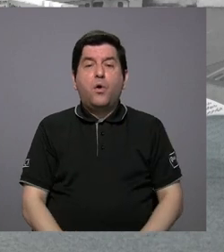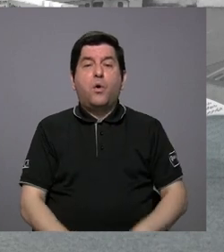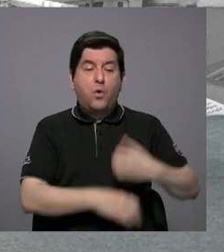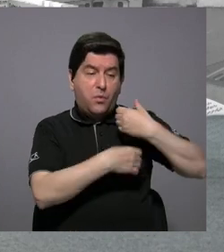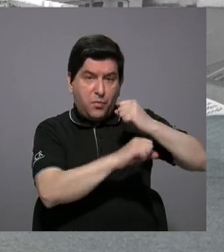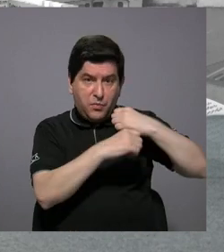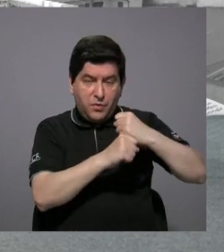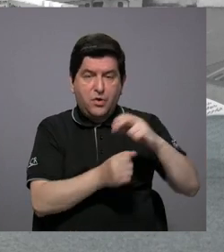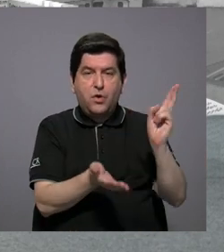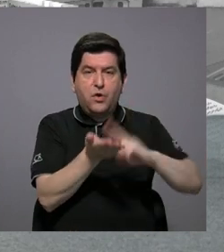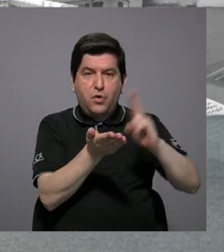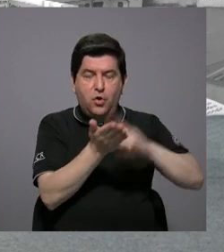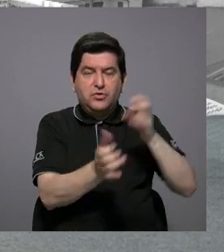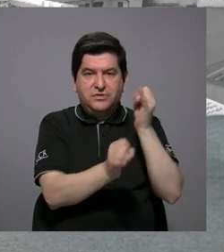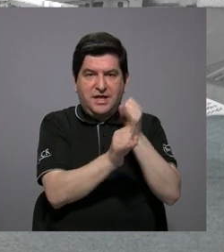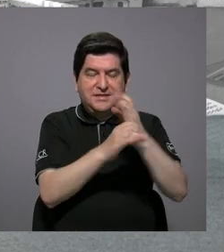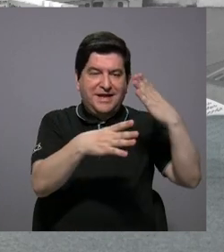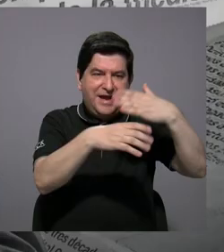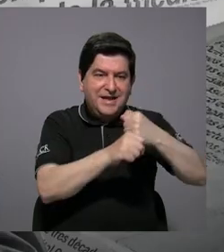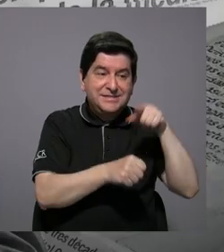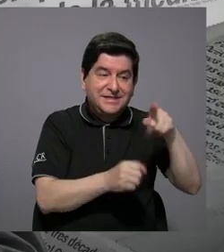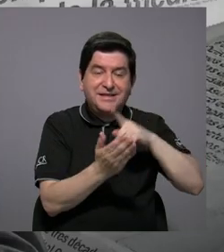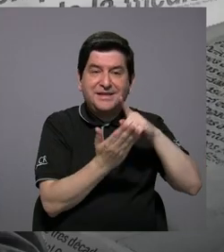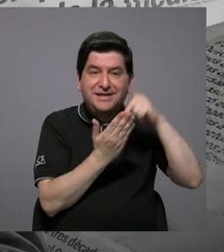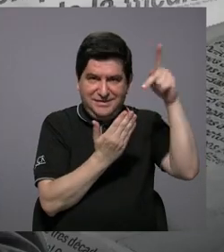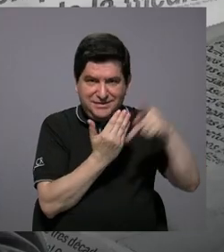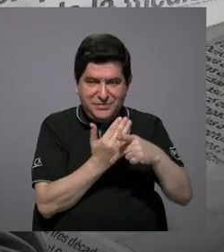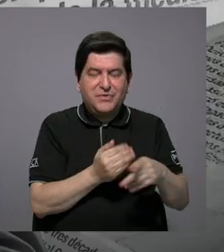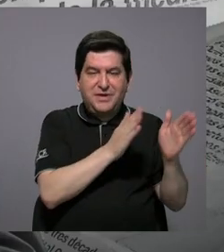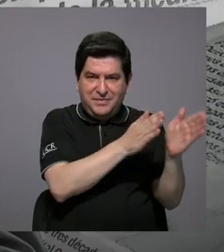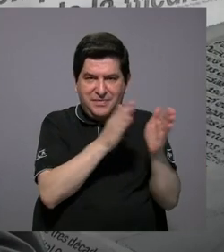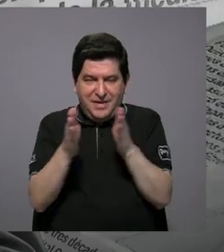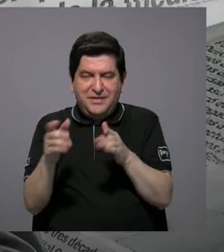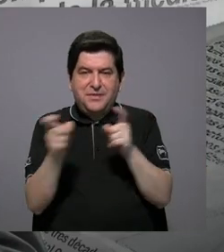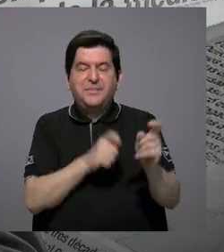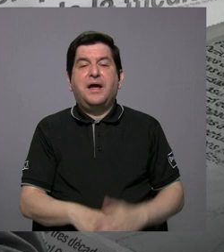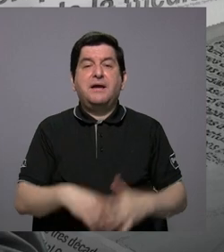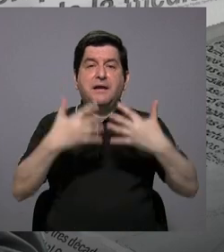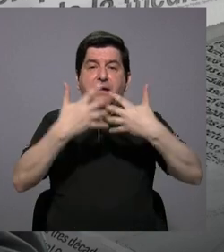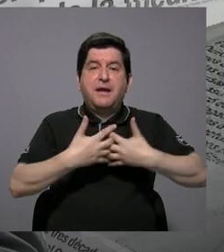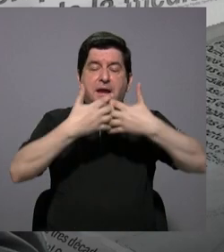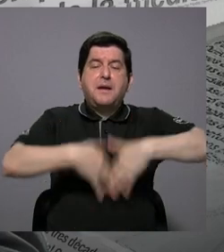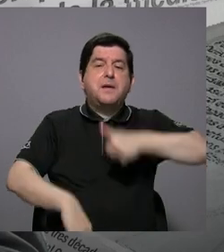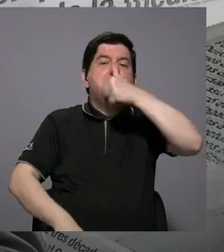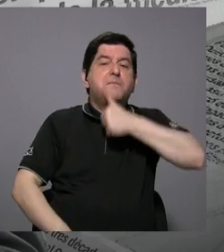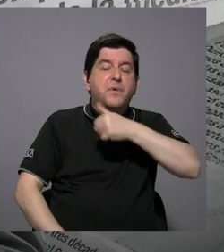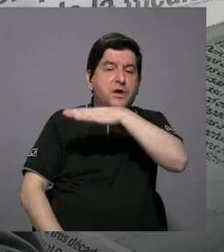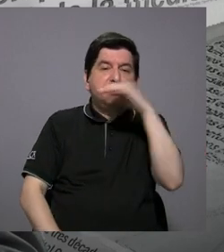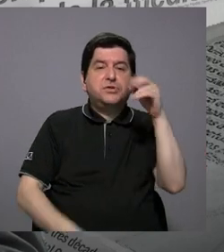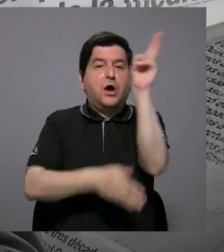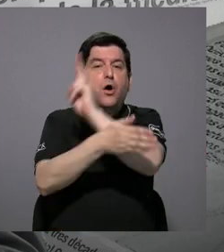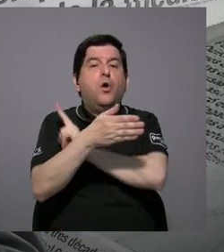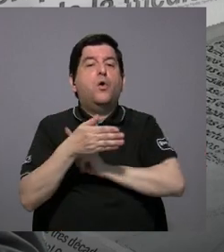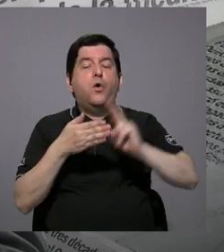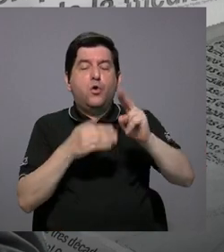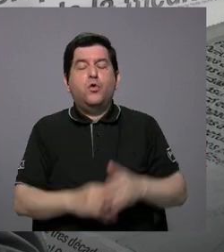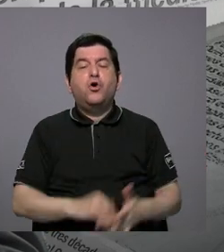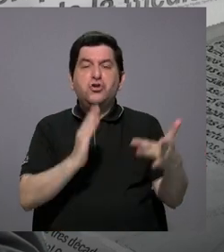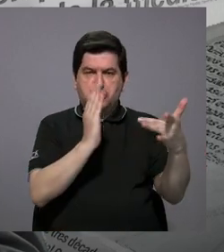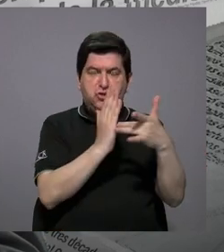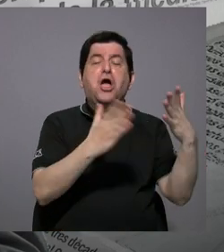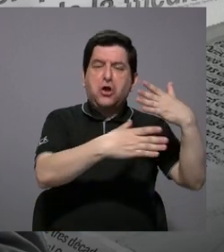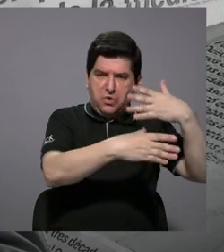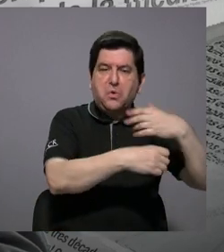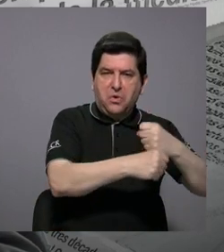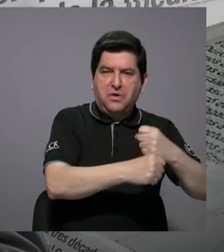contratan entidades para que hagan el plan regulador. Puede ser una empresa privada o pueden ser algunas de las universidades, ¿verdad? El TEC hace planes